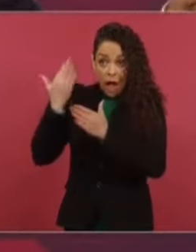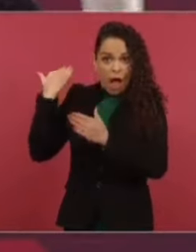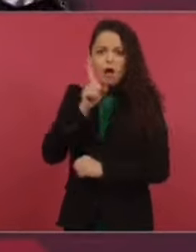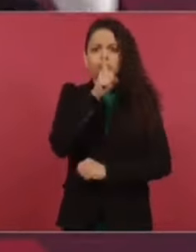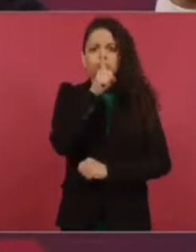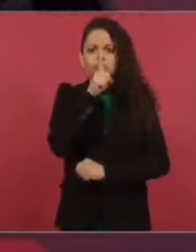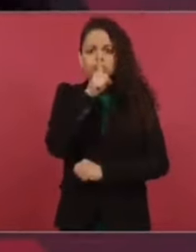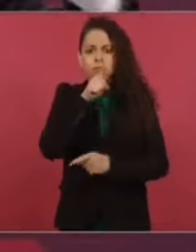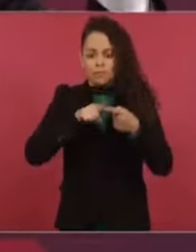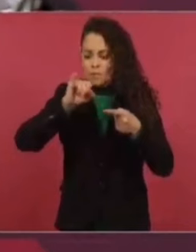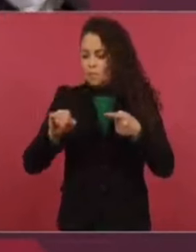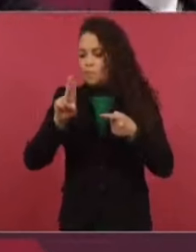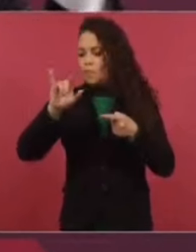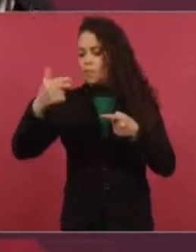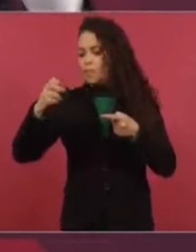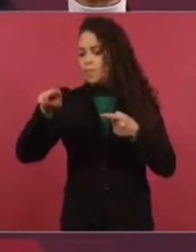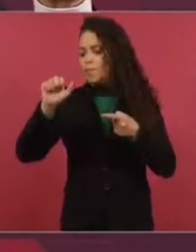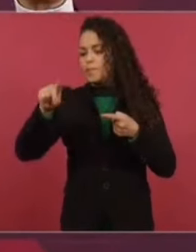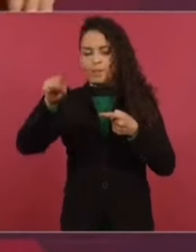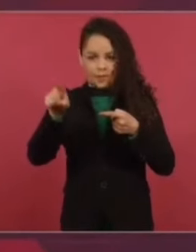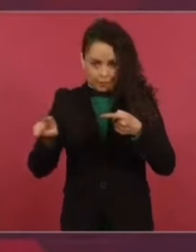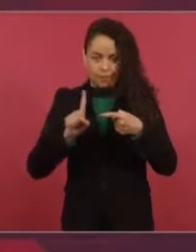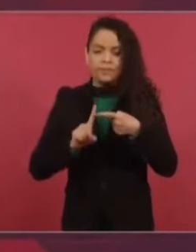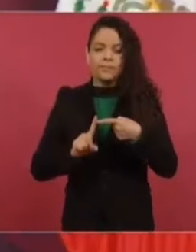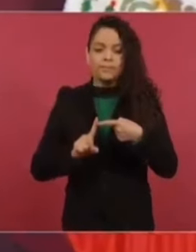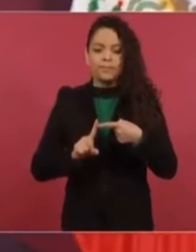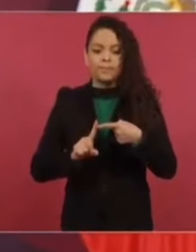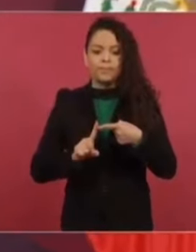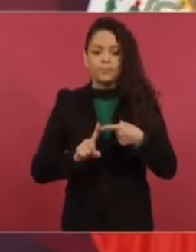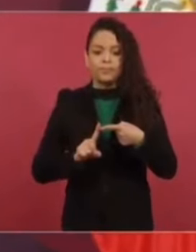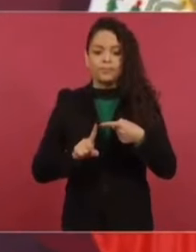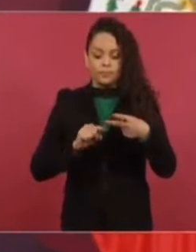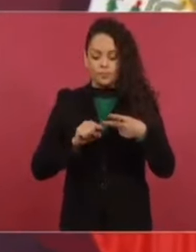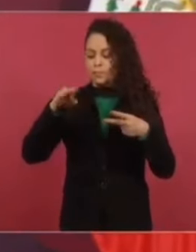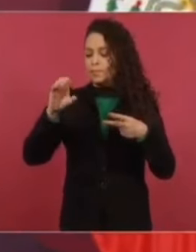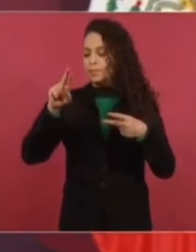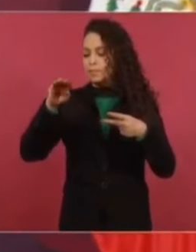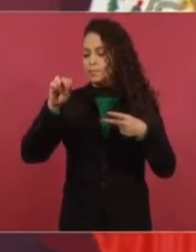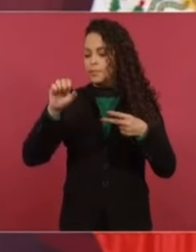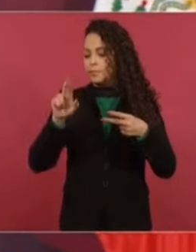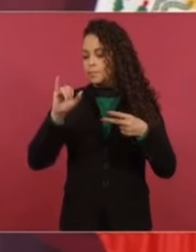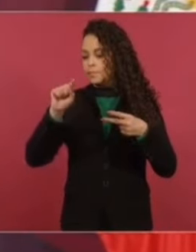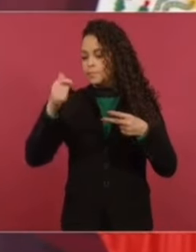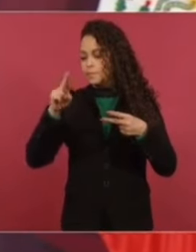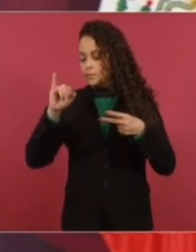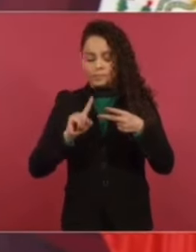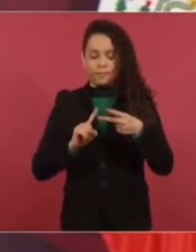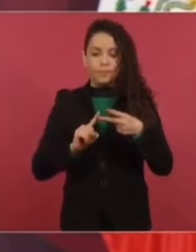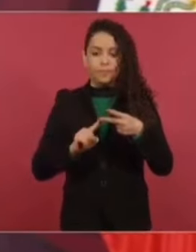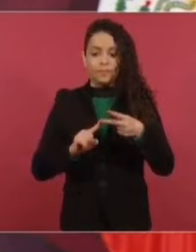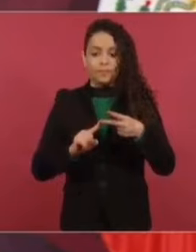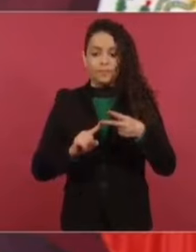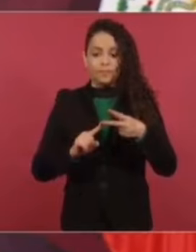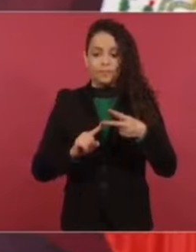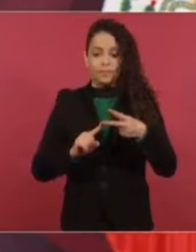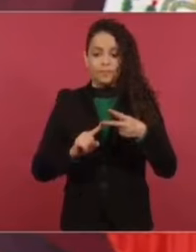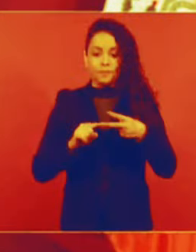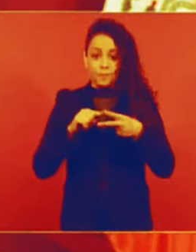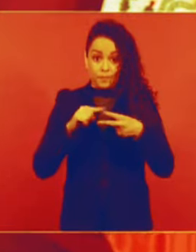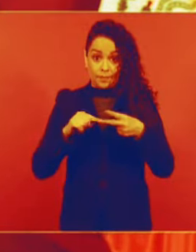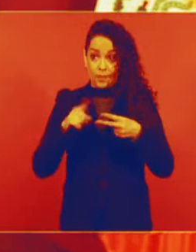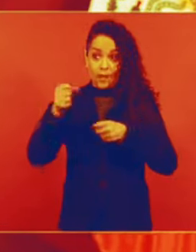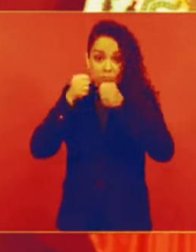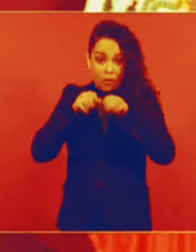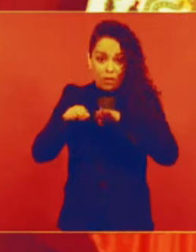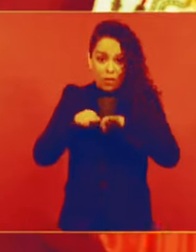Es Julio Hernández, ¿no? Igual que Carmen Aristegui, comunicadores Progres Buena Ondita,